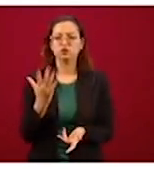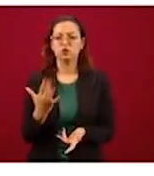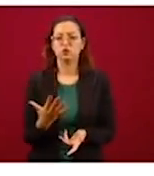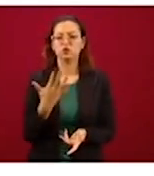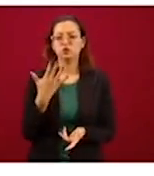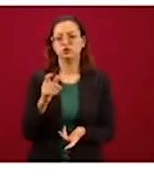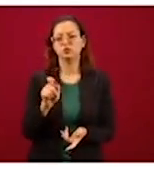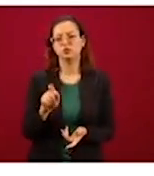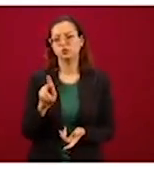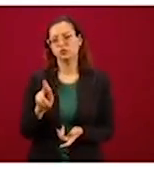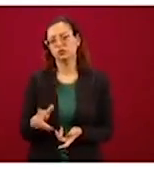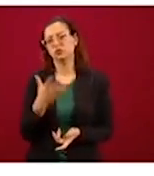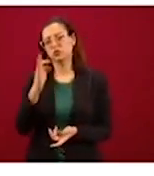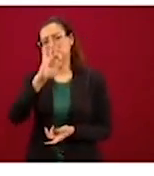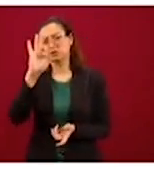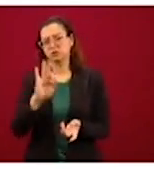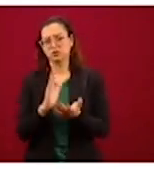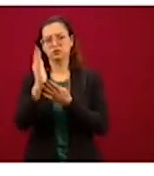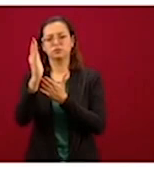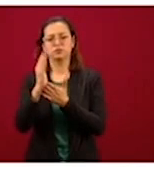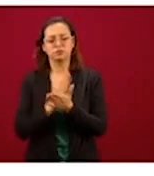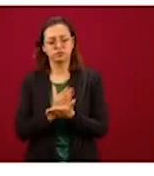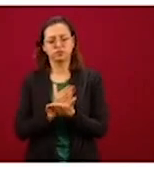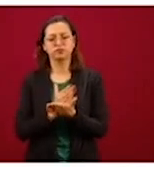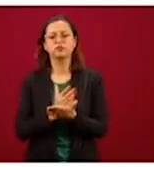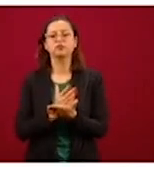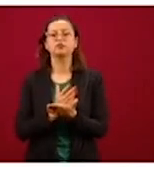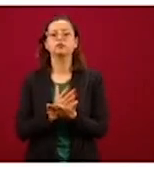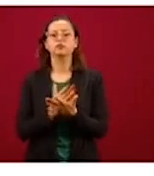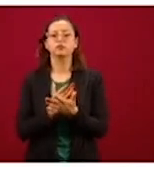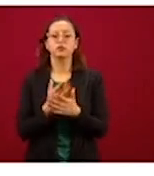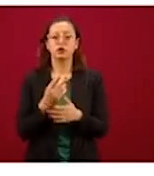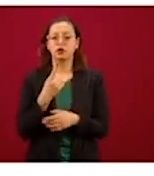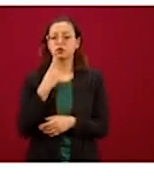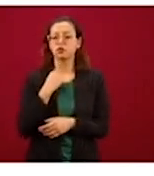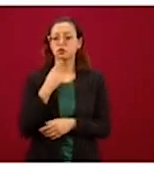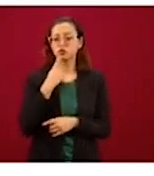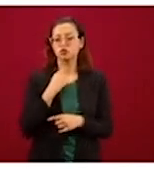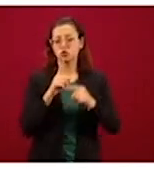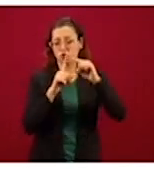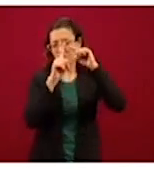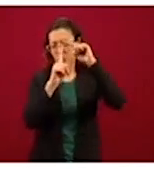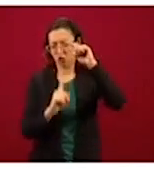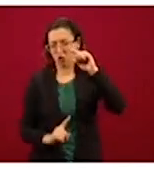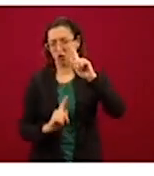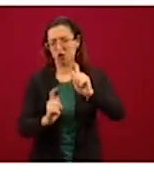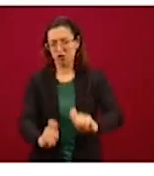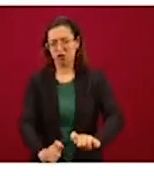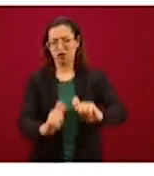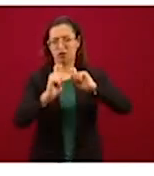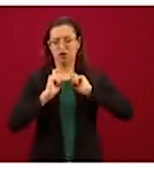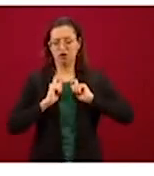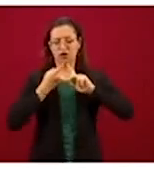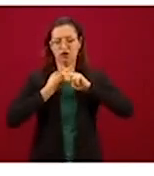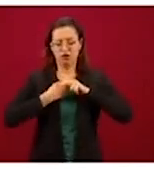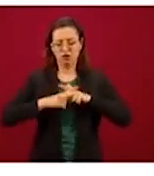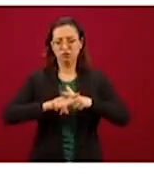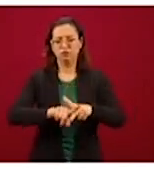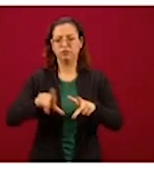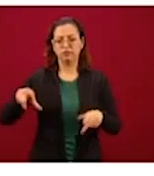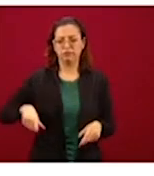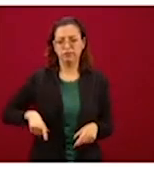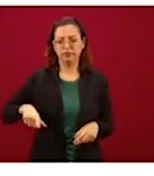incidencia de secuestro. aquí llegamos, aquí asumimos la responsabilidad. Recuerdan ustedes que